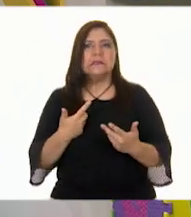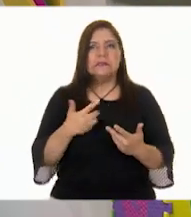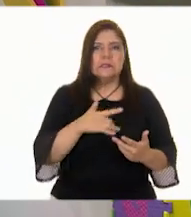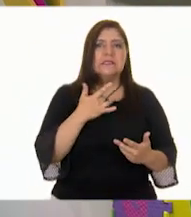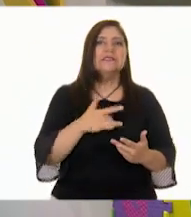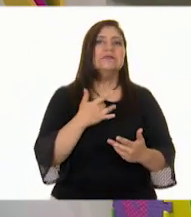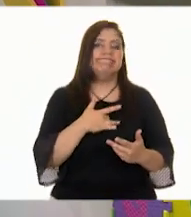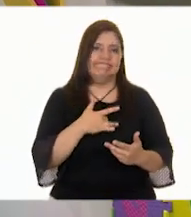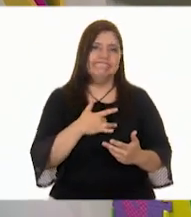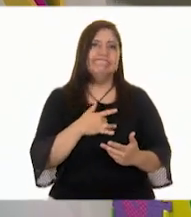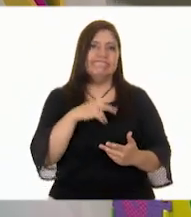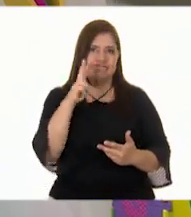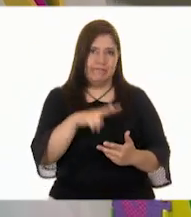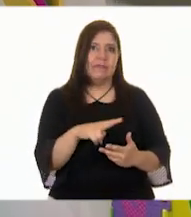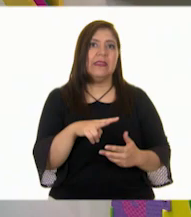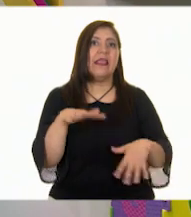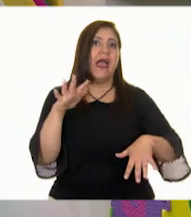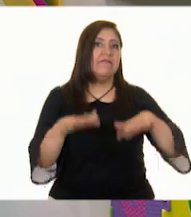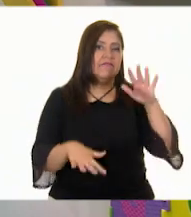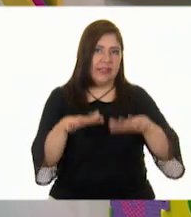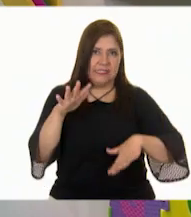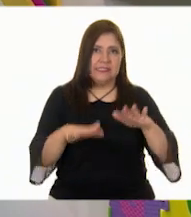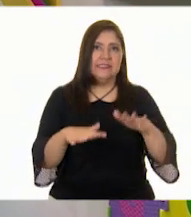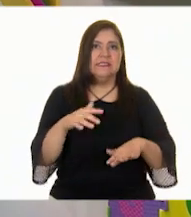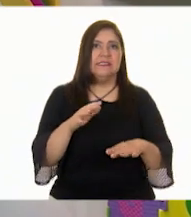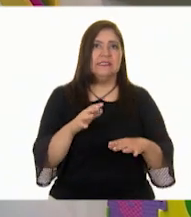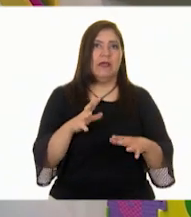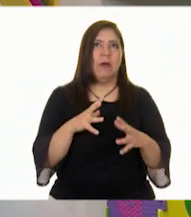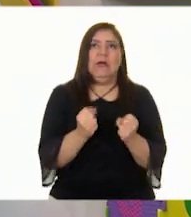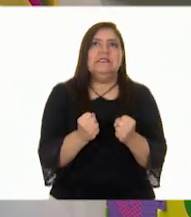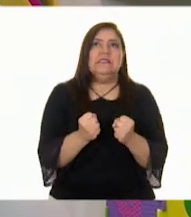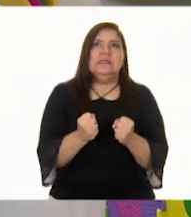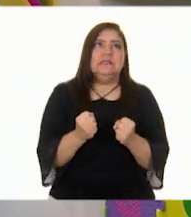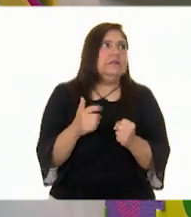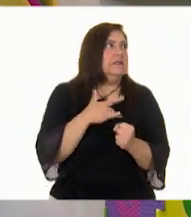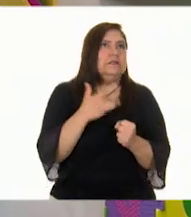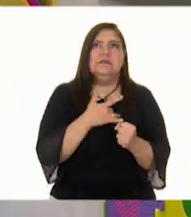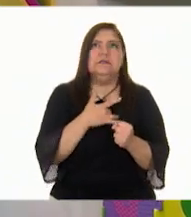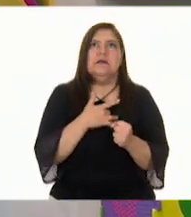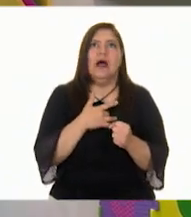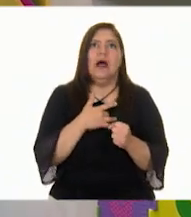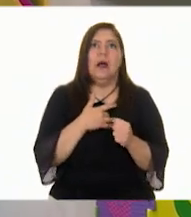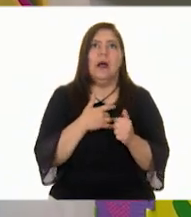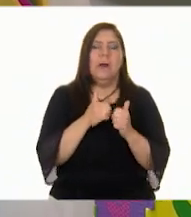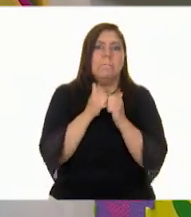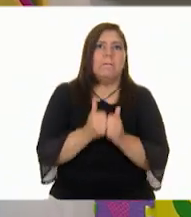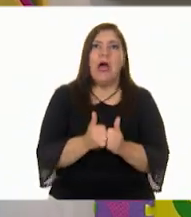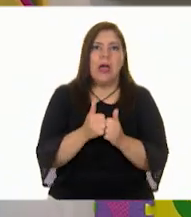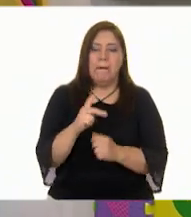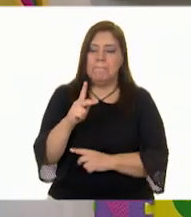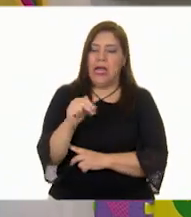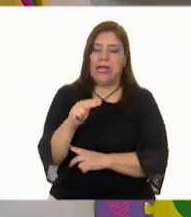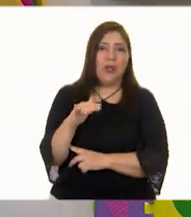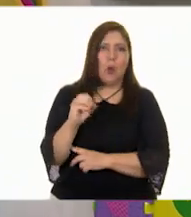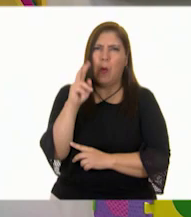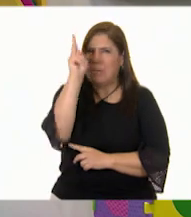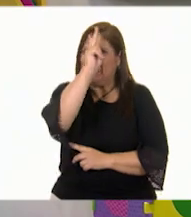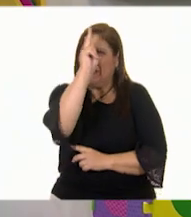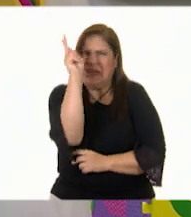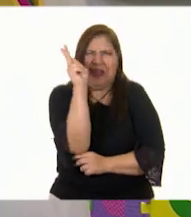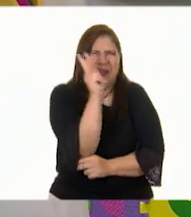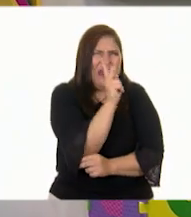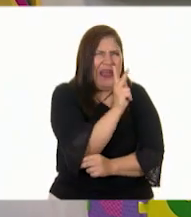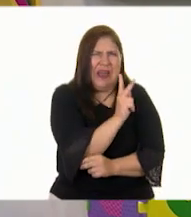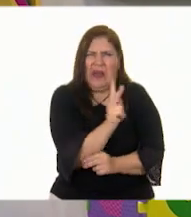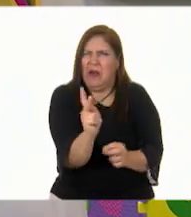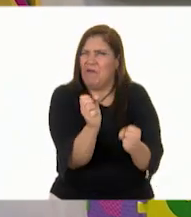me atrevería a decir que a veces hasta me da pánico. El pánico entra en un nivel más alto que es de una